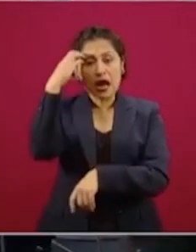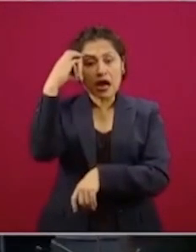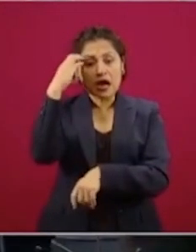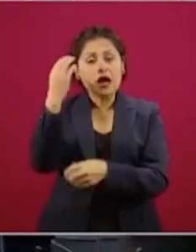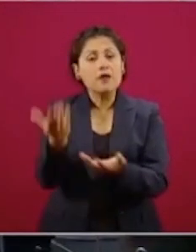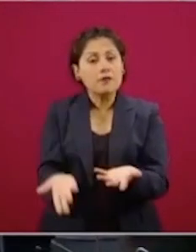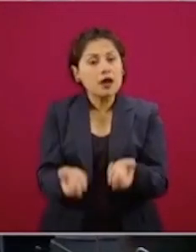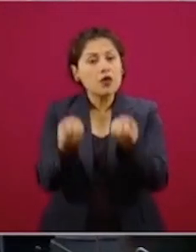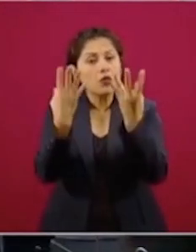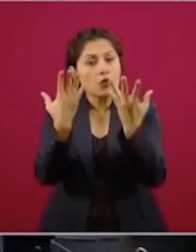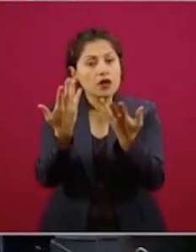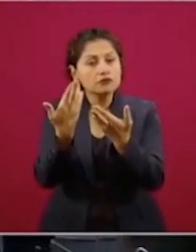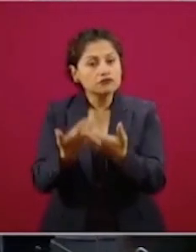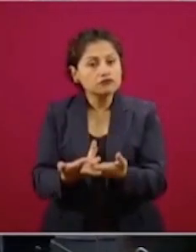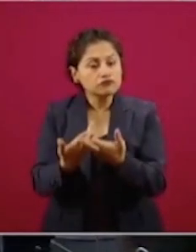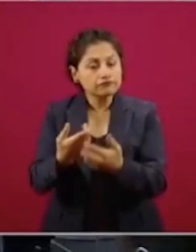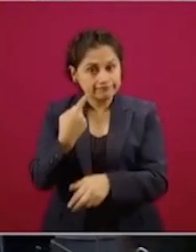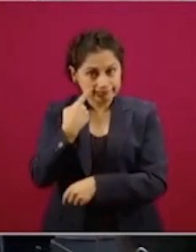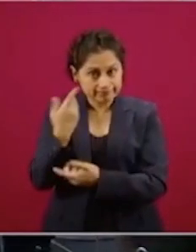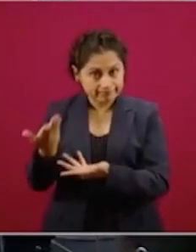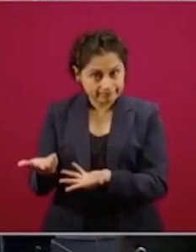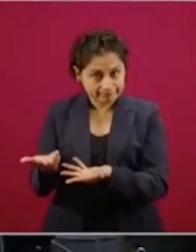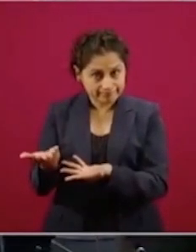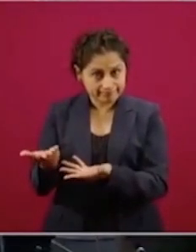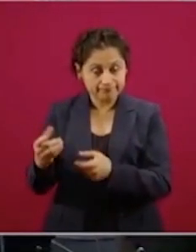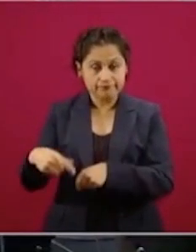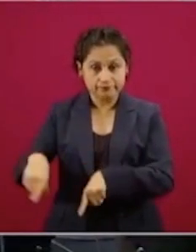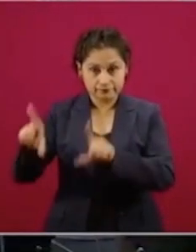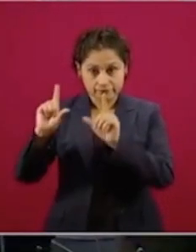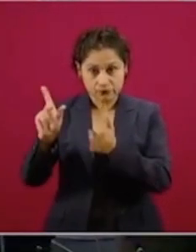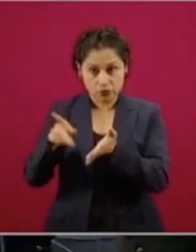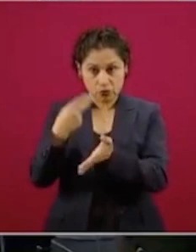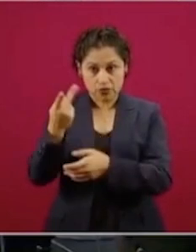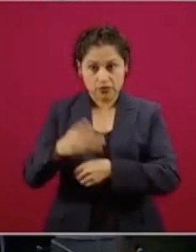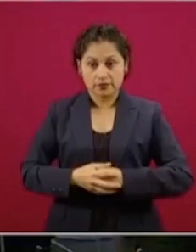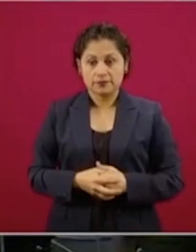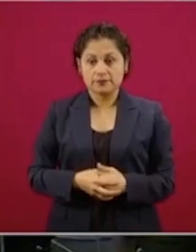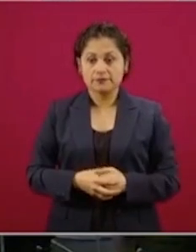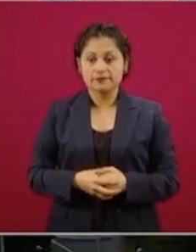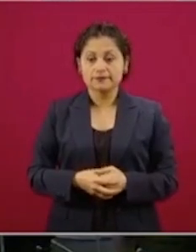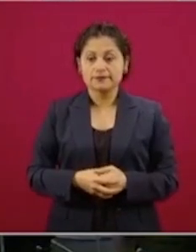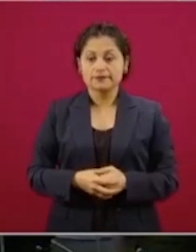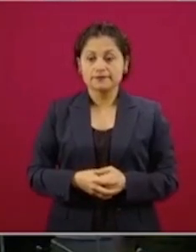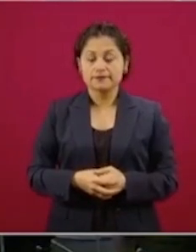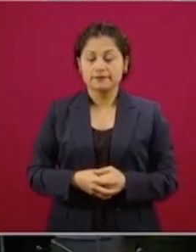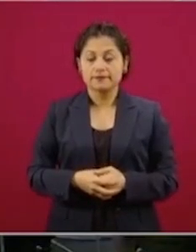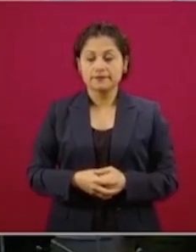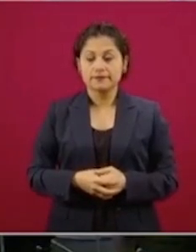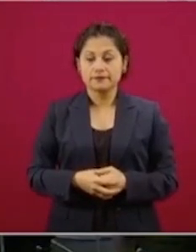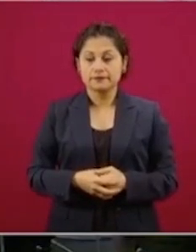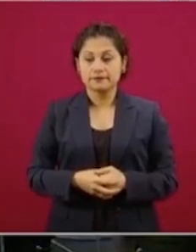hospitalización. Y lo vuelvo… Sí, esto es